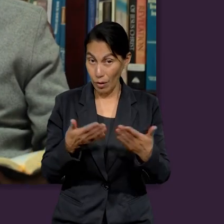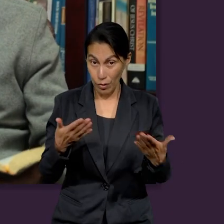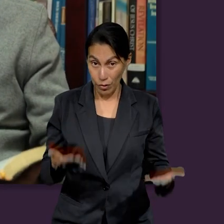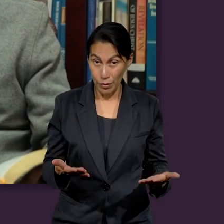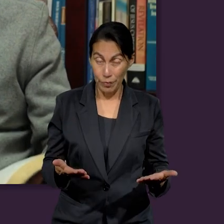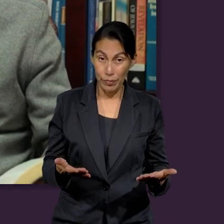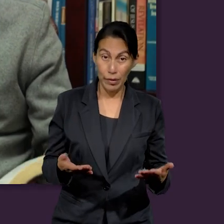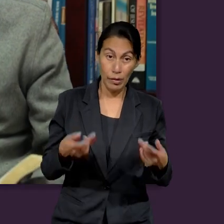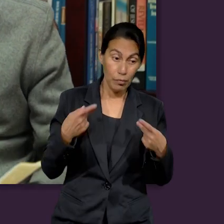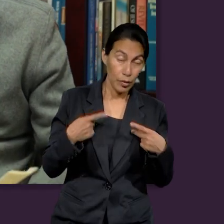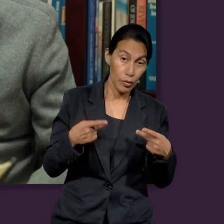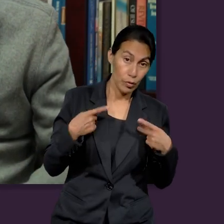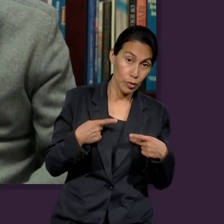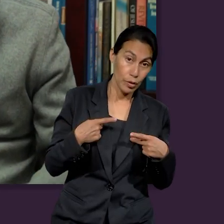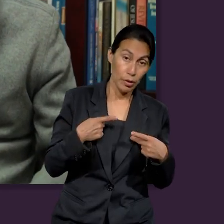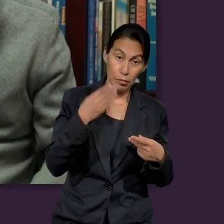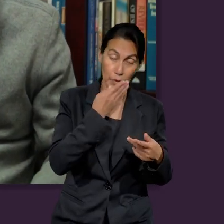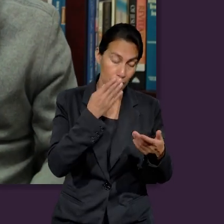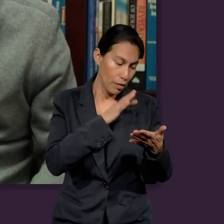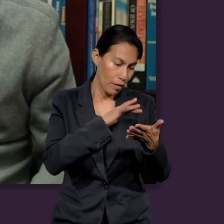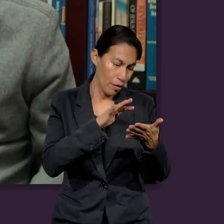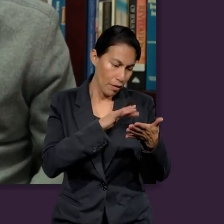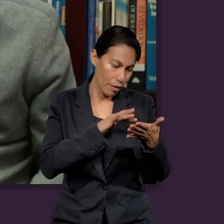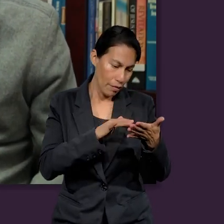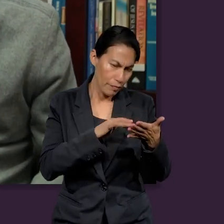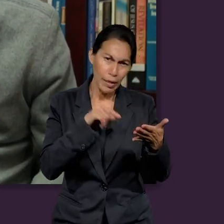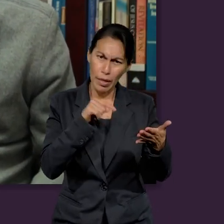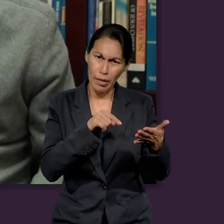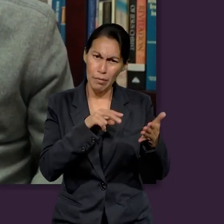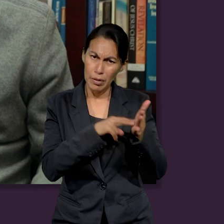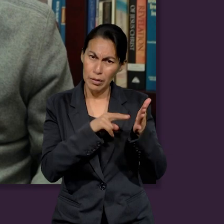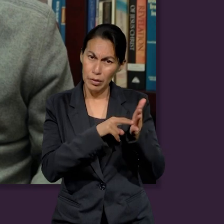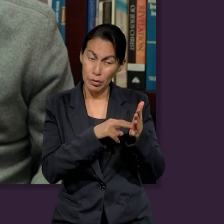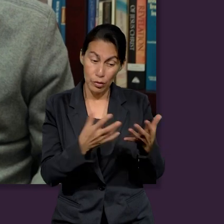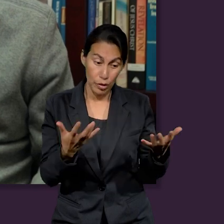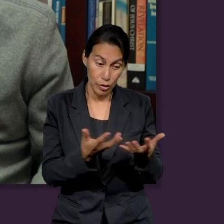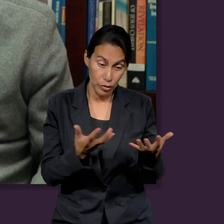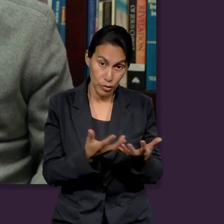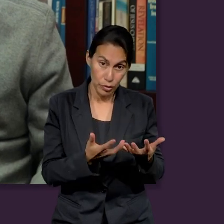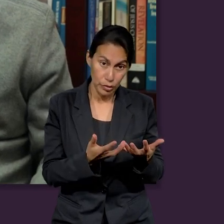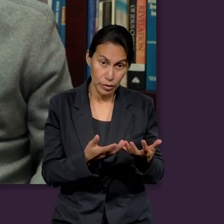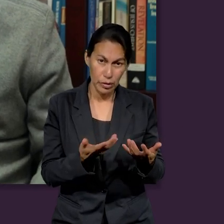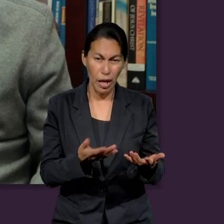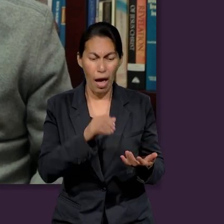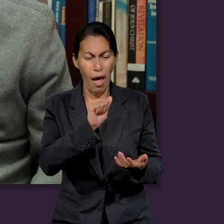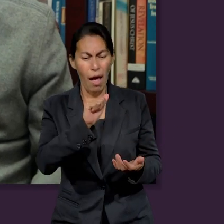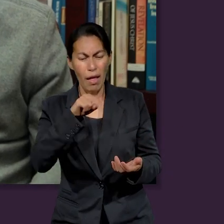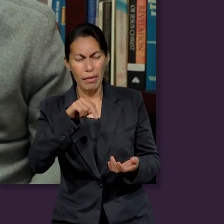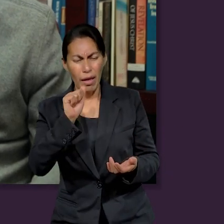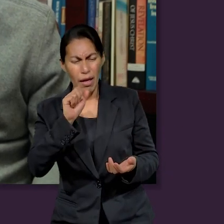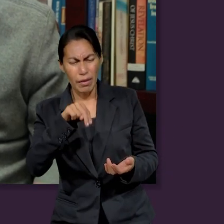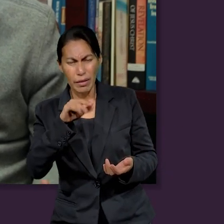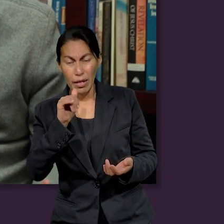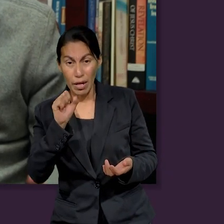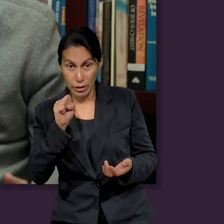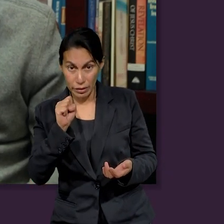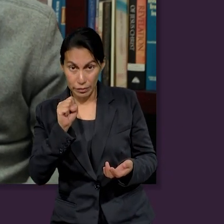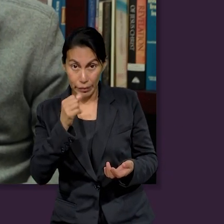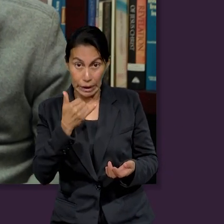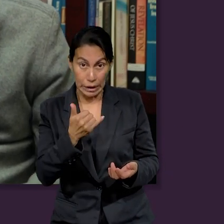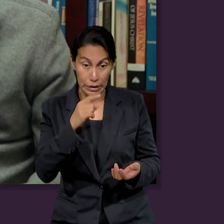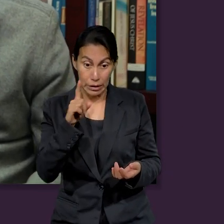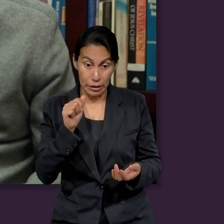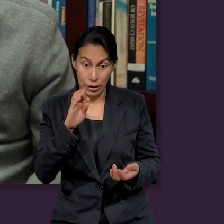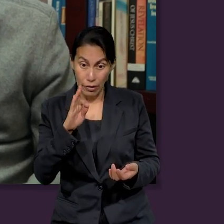Hoy en día, todavía para cualquier lector del texto bíblico, este pasaje en Hechos es chocante. Ananías y